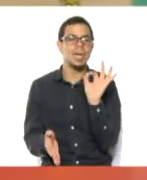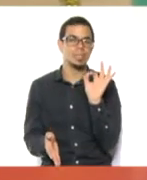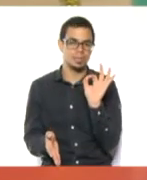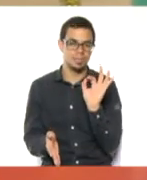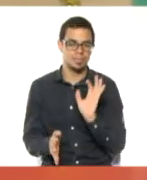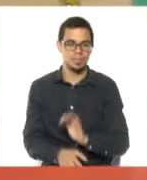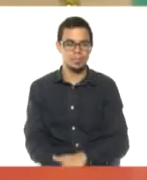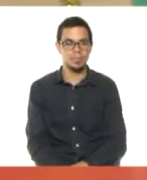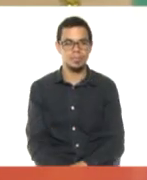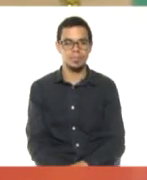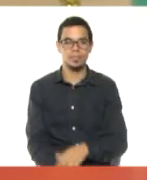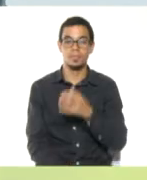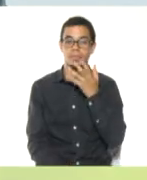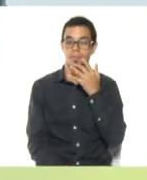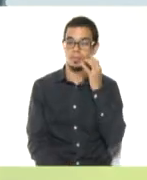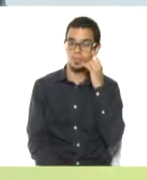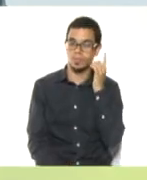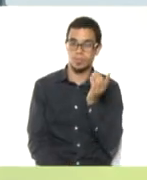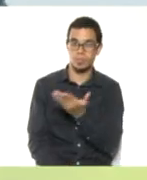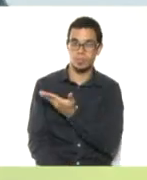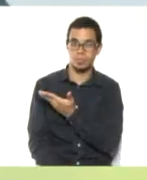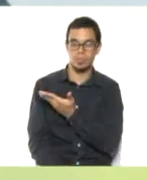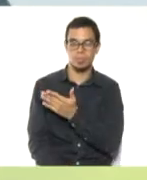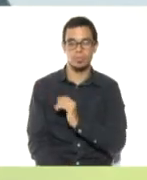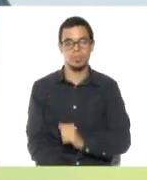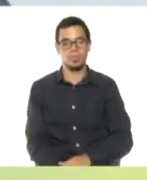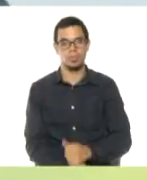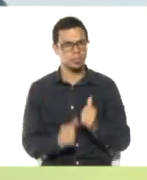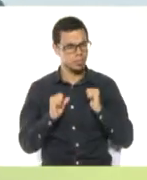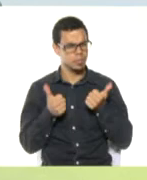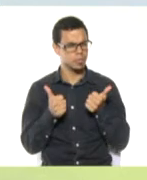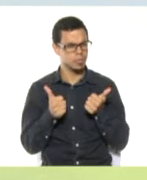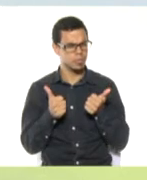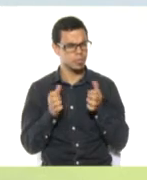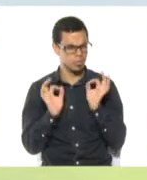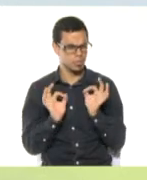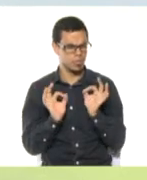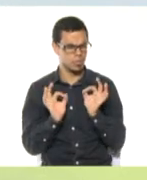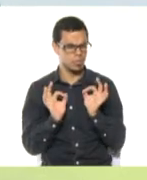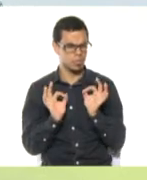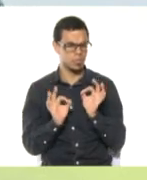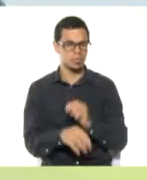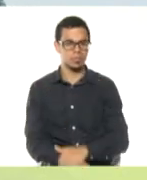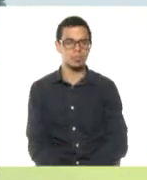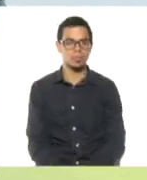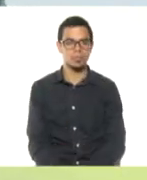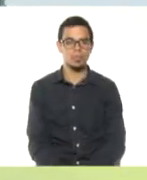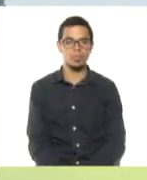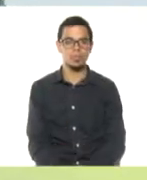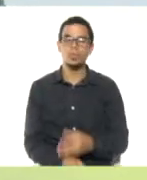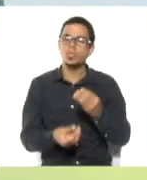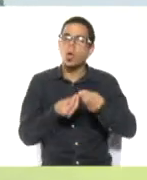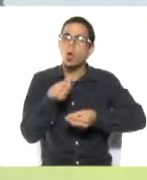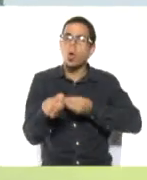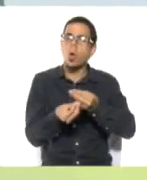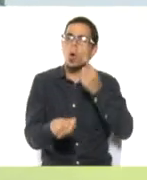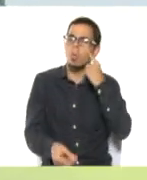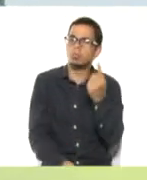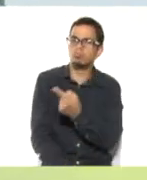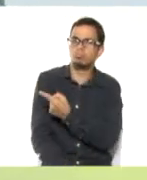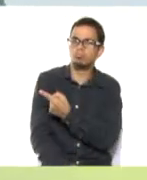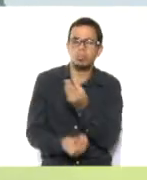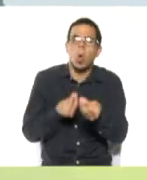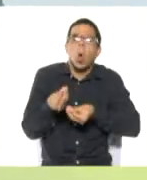que tengamos en casa. ¿Comenzamos, Heiler? Por supuesto que sí. Vamos a mostrarles el día de hoy, cómo elaborar una tarjeta